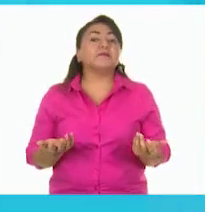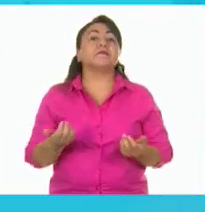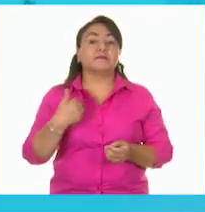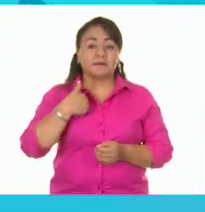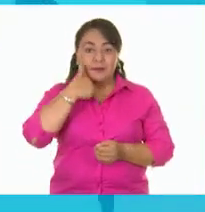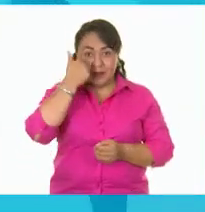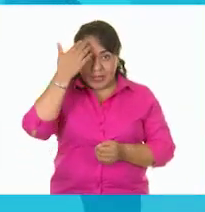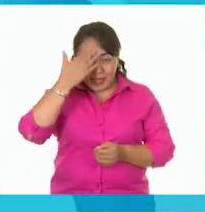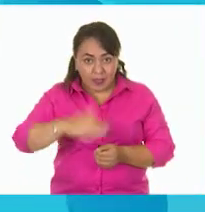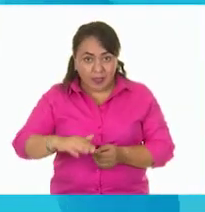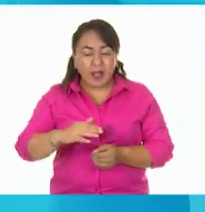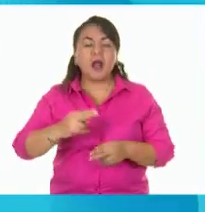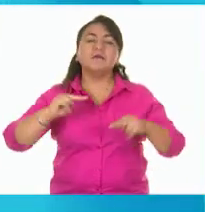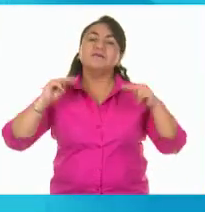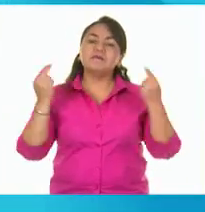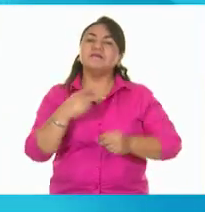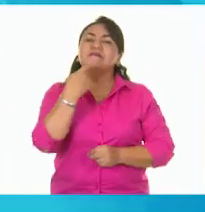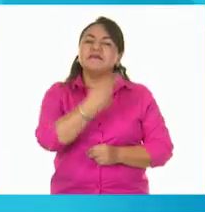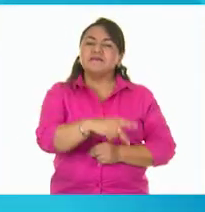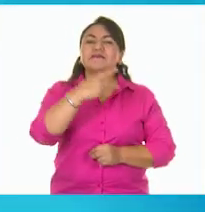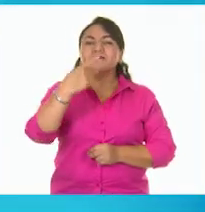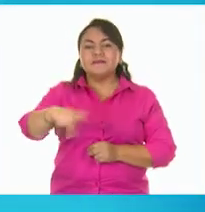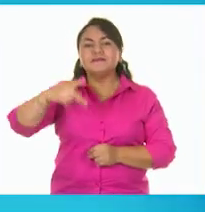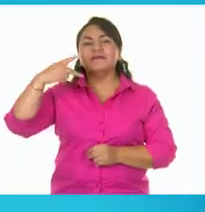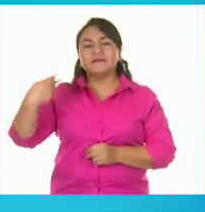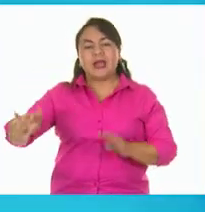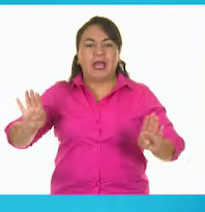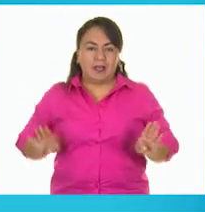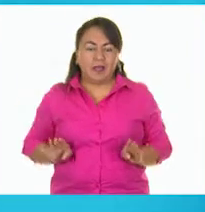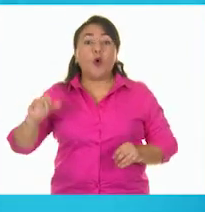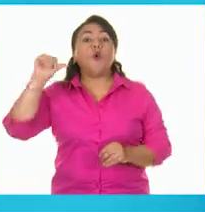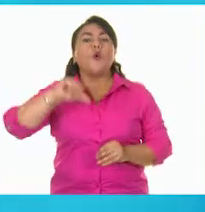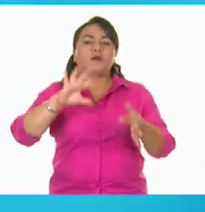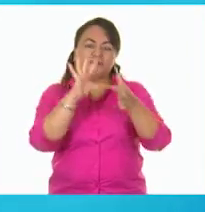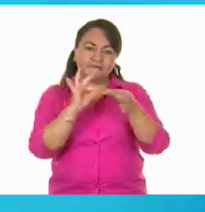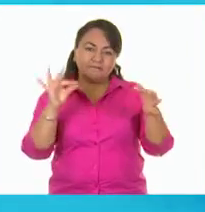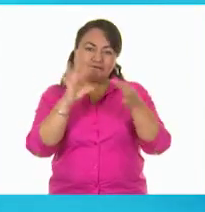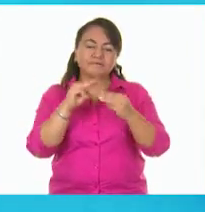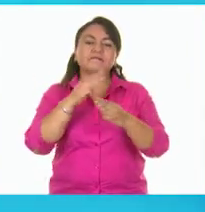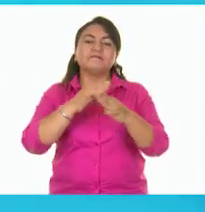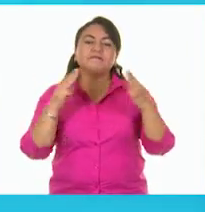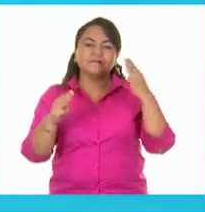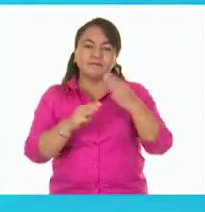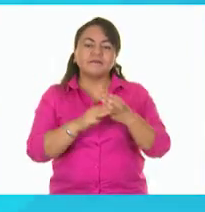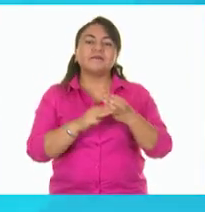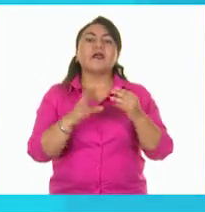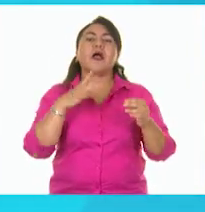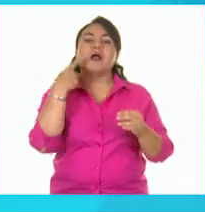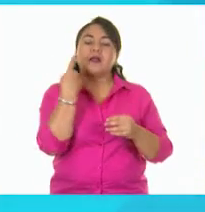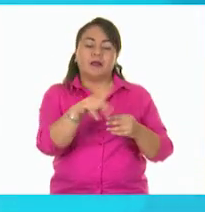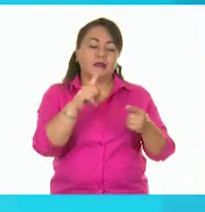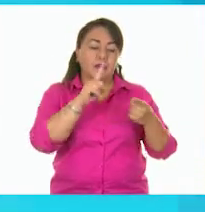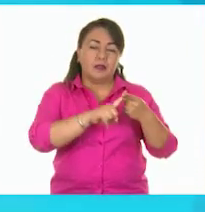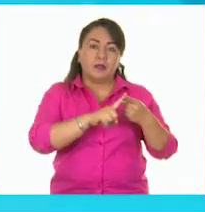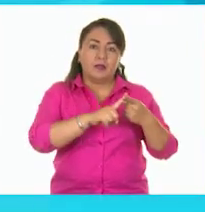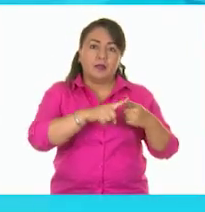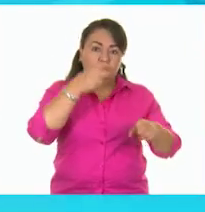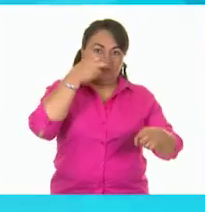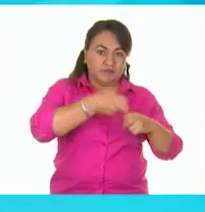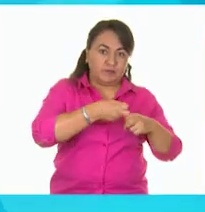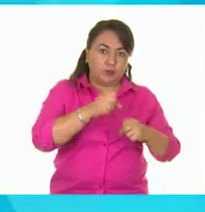saberlo, es necesario conocer sus características y hoy hablaremos de los materiales en estado sólido y líquido.